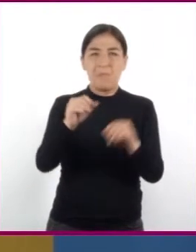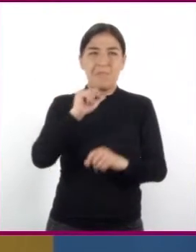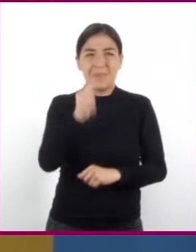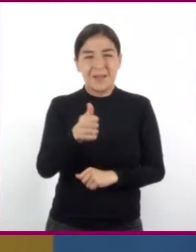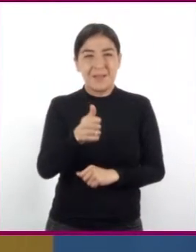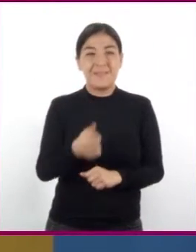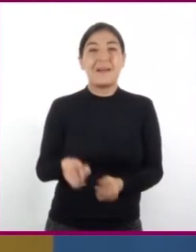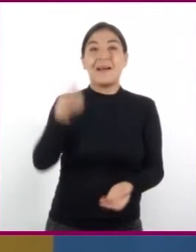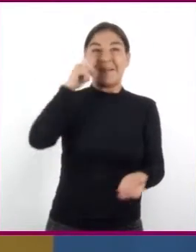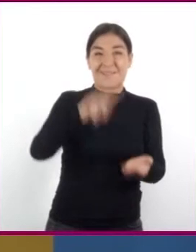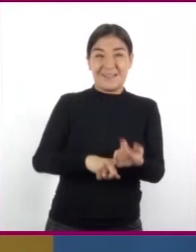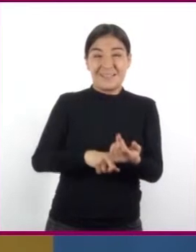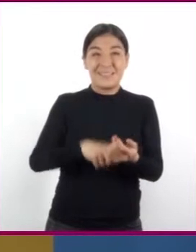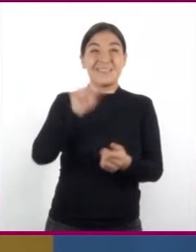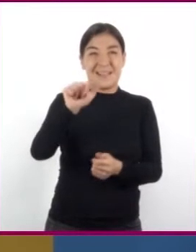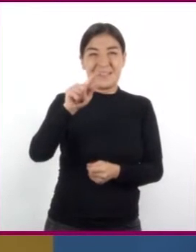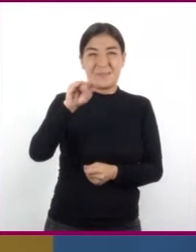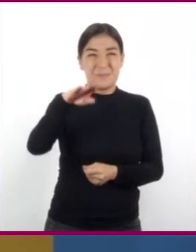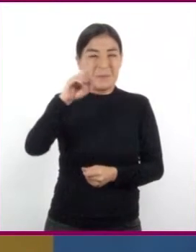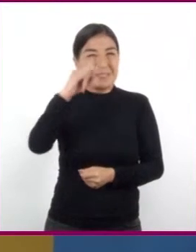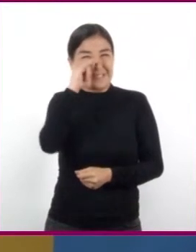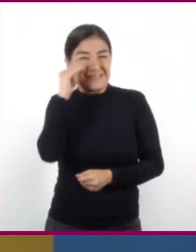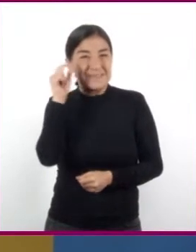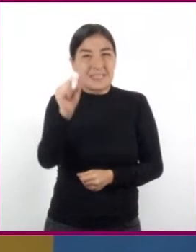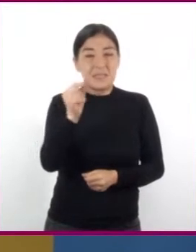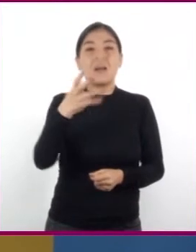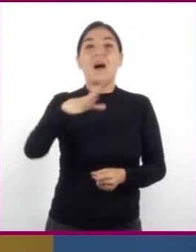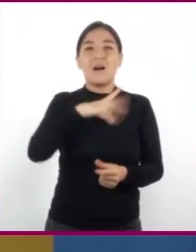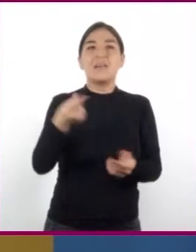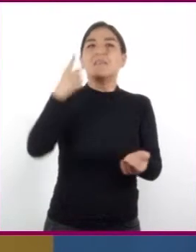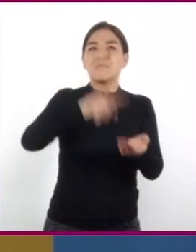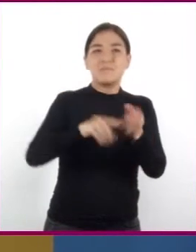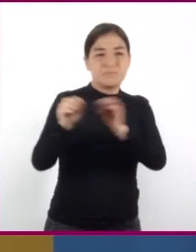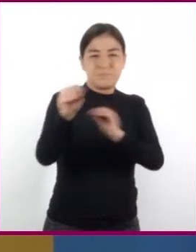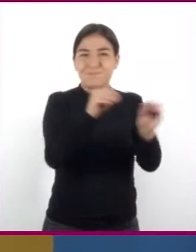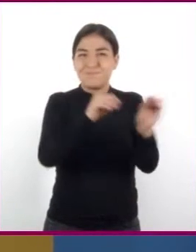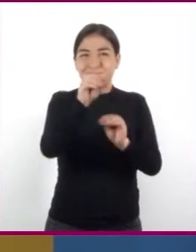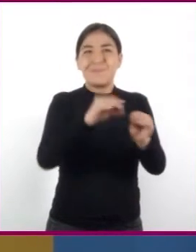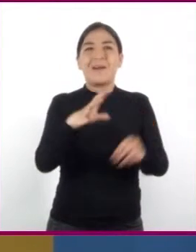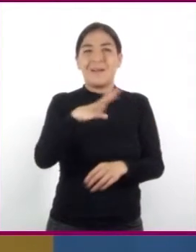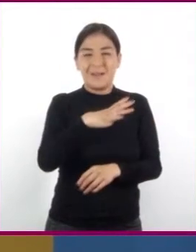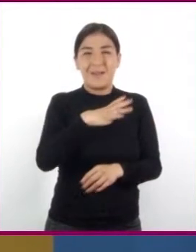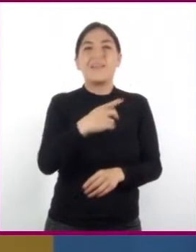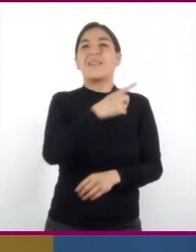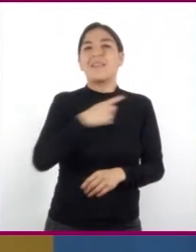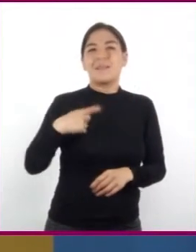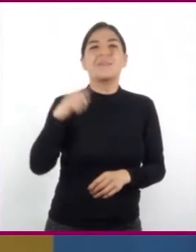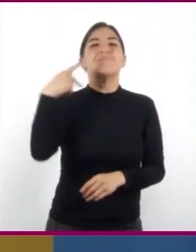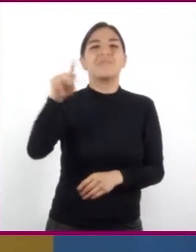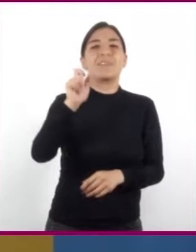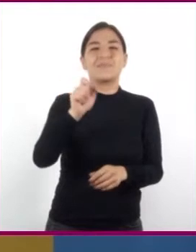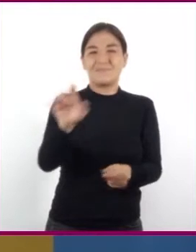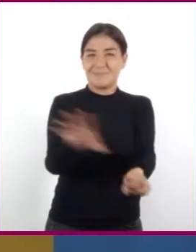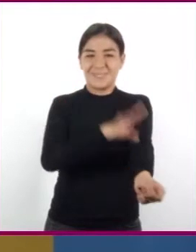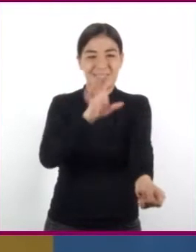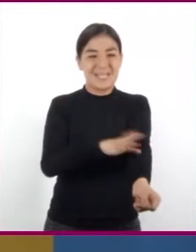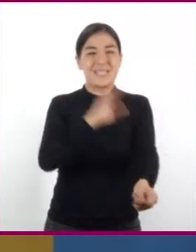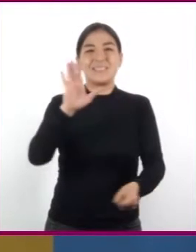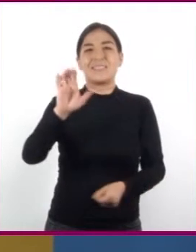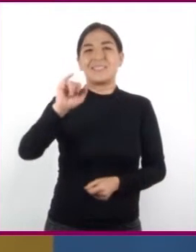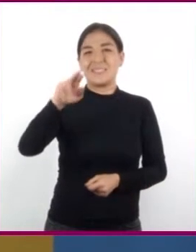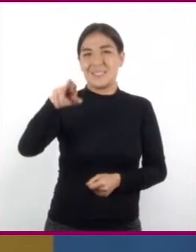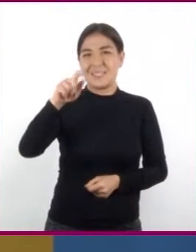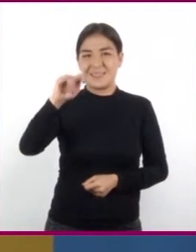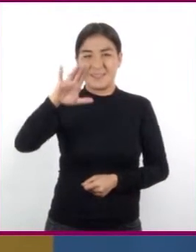si pudiéramos ver sus átomos, estarían vibrando y cómo se mueven. Deben tener energía cinética. La